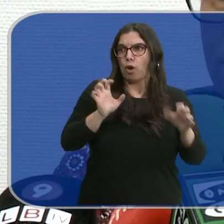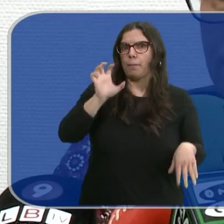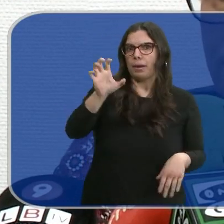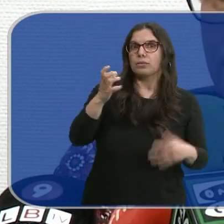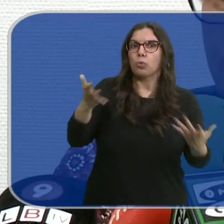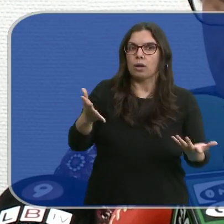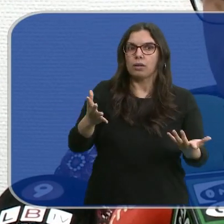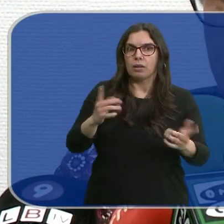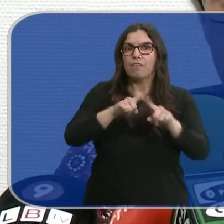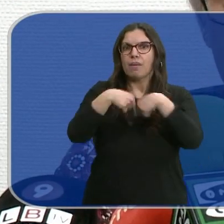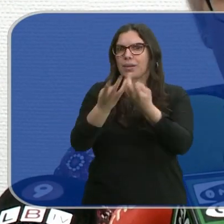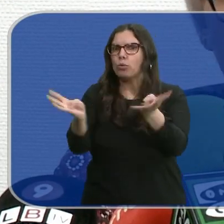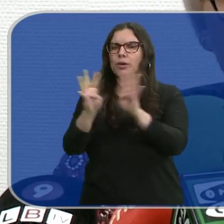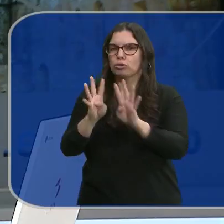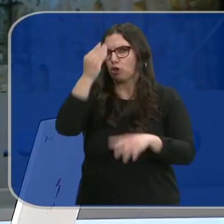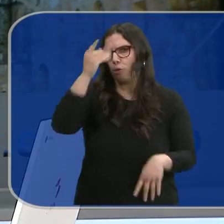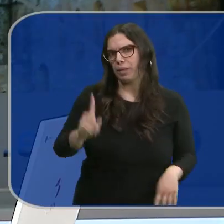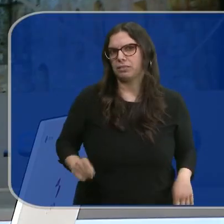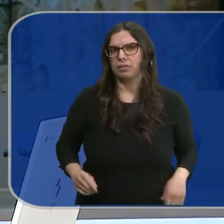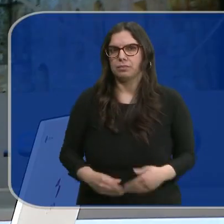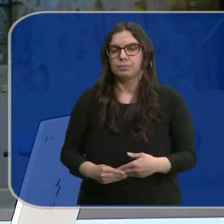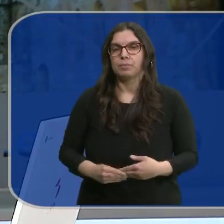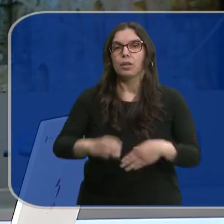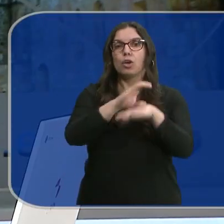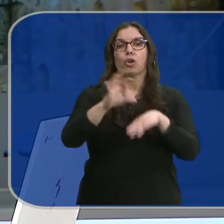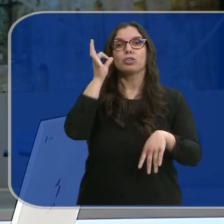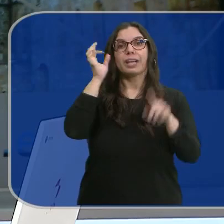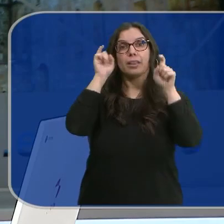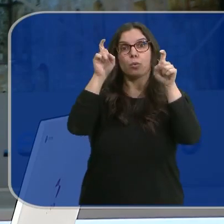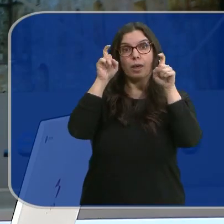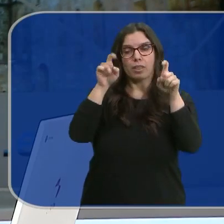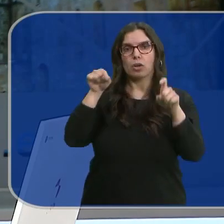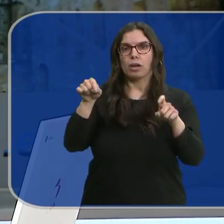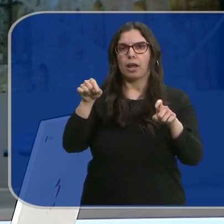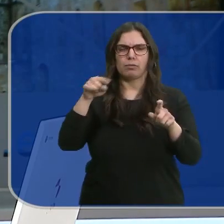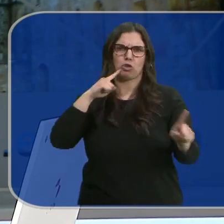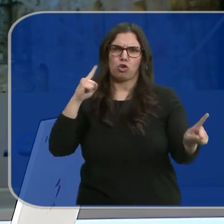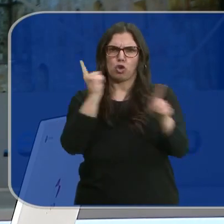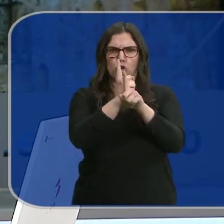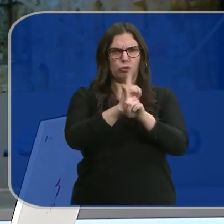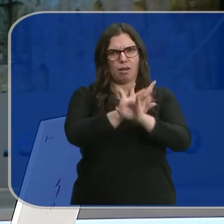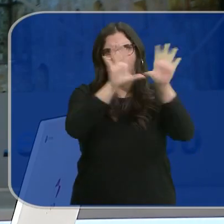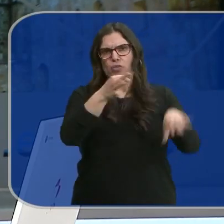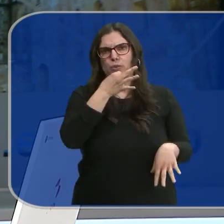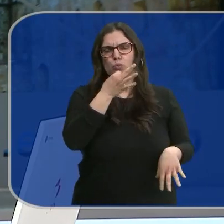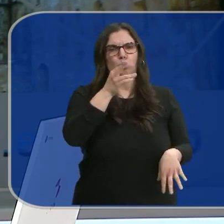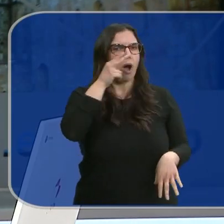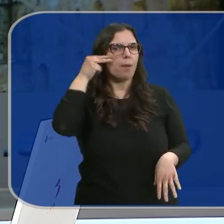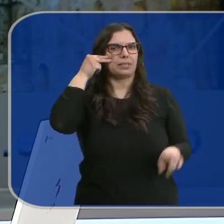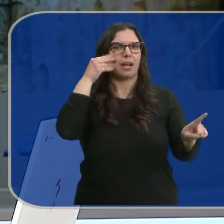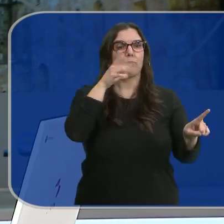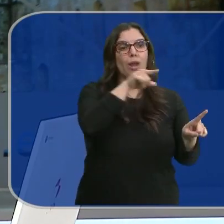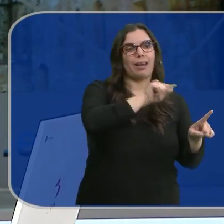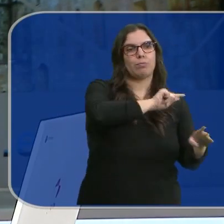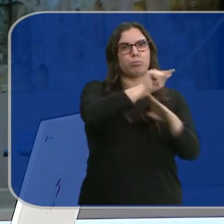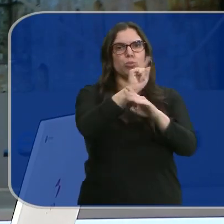este país, que son las familias numerosas. La consejera de Educación, Rocío Lucas, rechaza de pleno las críticas de Santiago Abascal a